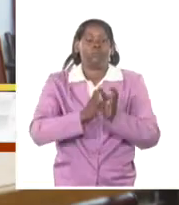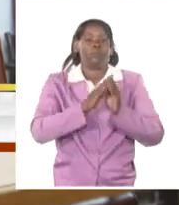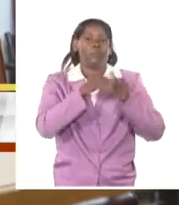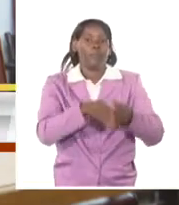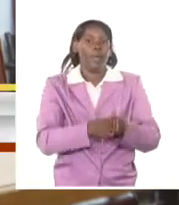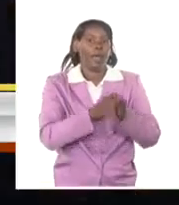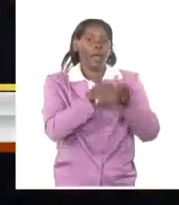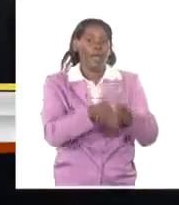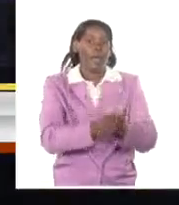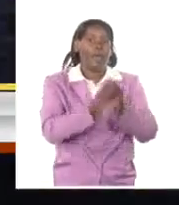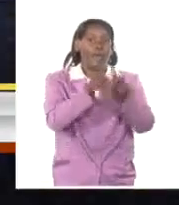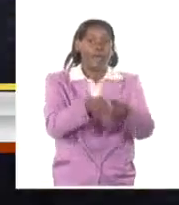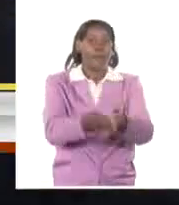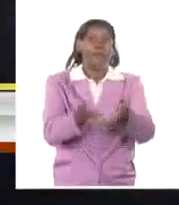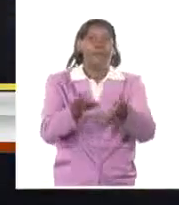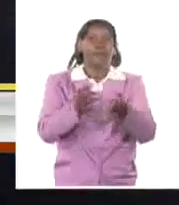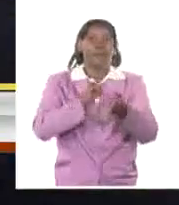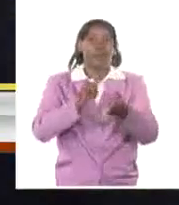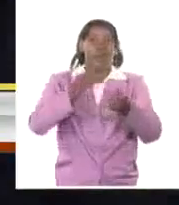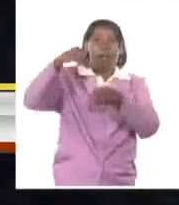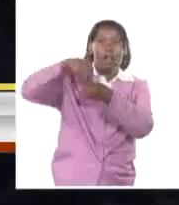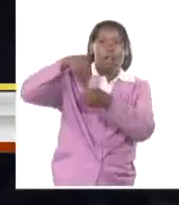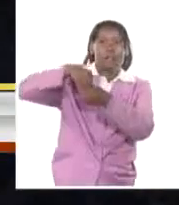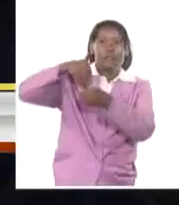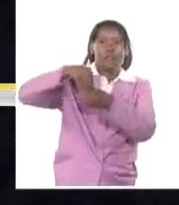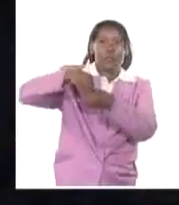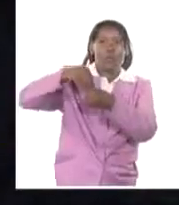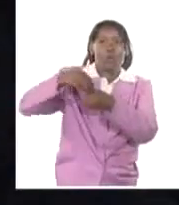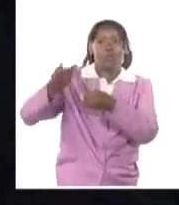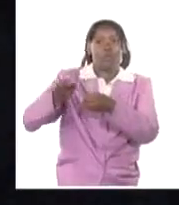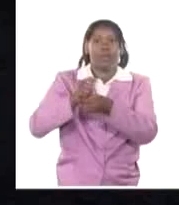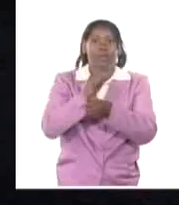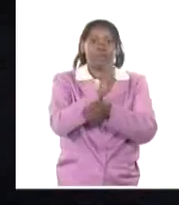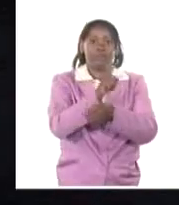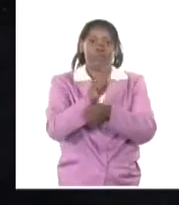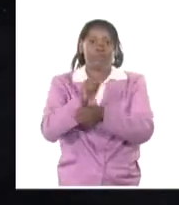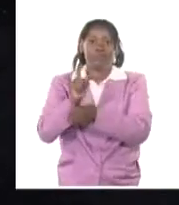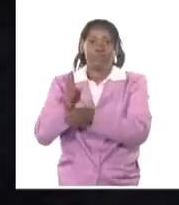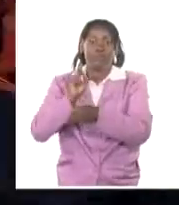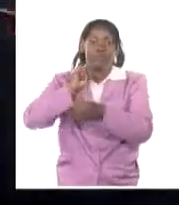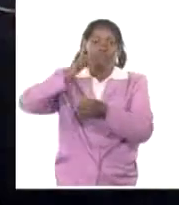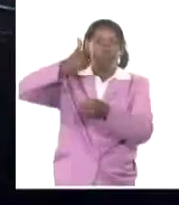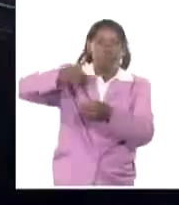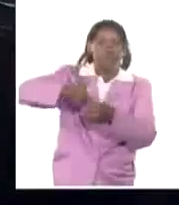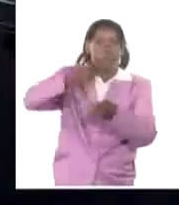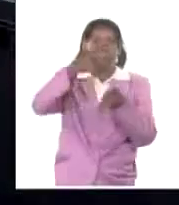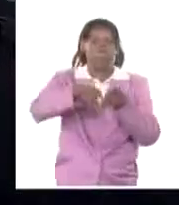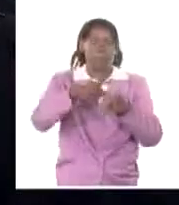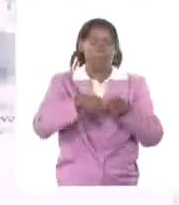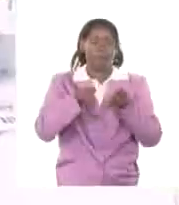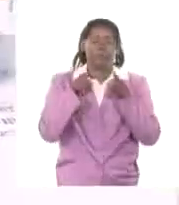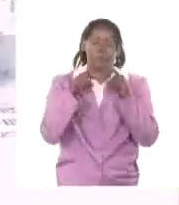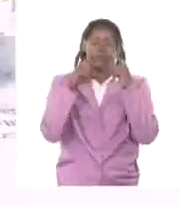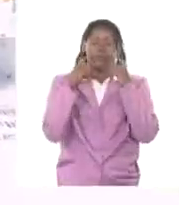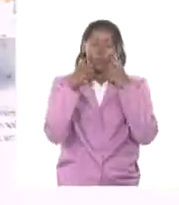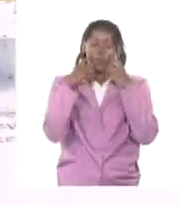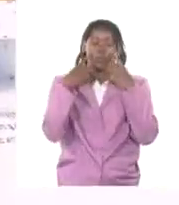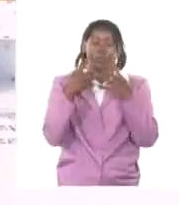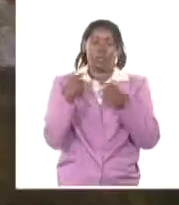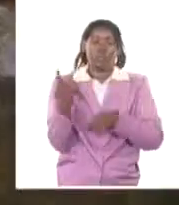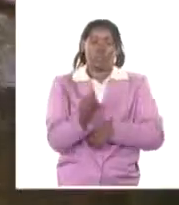buscar los financiamientos, el poder cumplir con algunos requisitos que son normales en los contratos